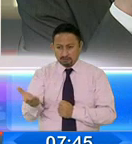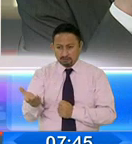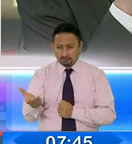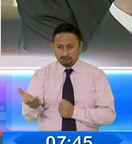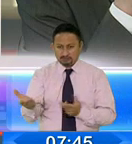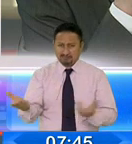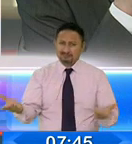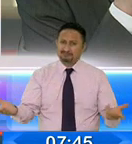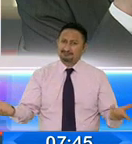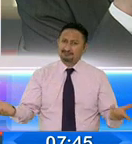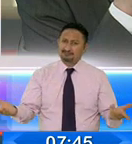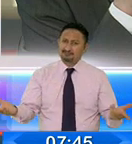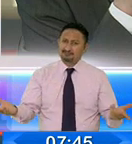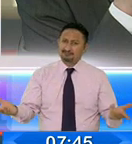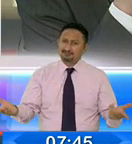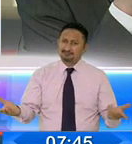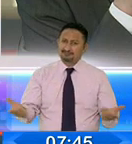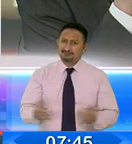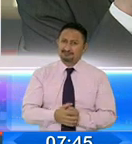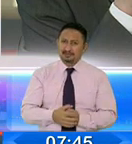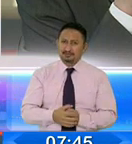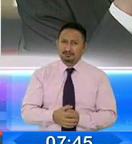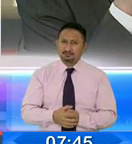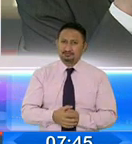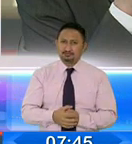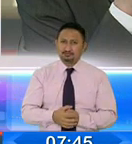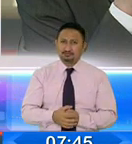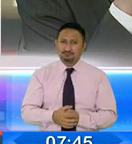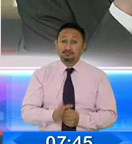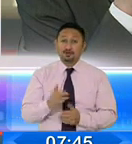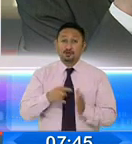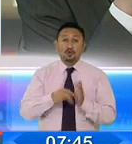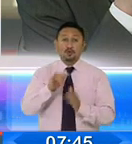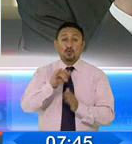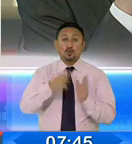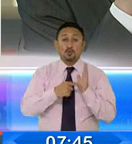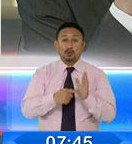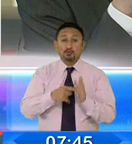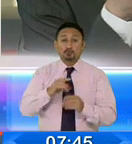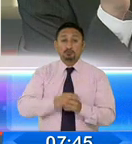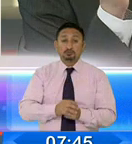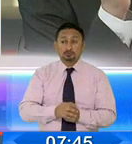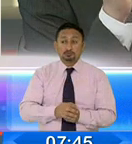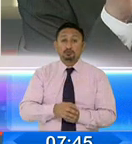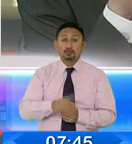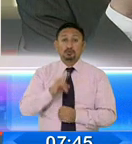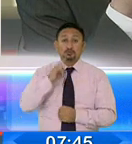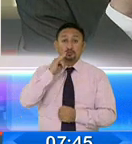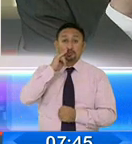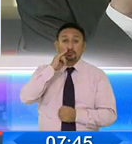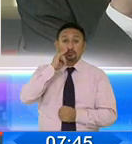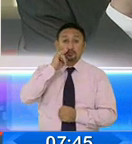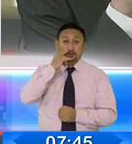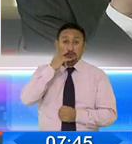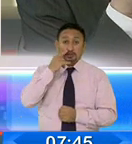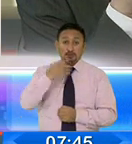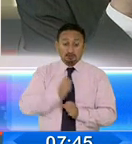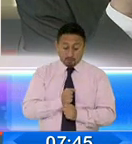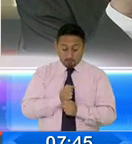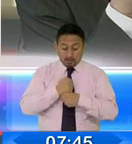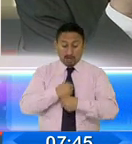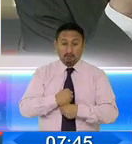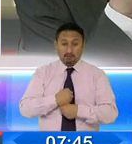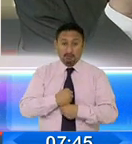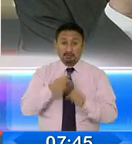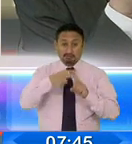Eso es, pero cuando el niño que está con un hambre increíble, darle un vaso de Coca-Cola y con eso contentar, eso no puede ser. ¿Y